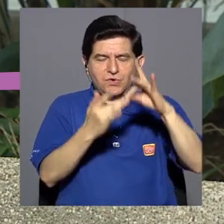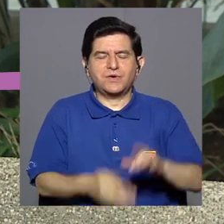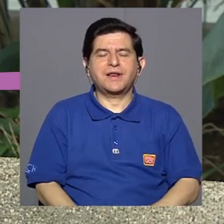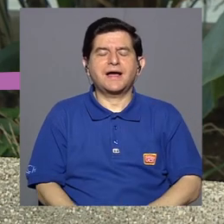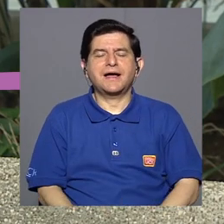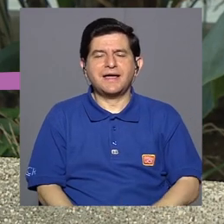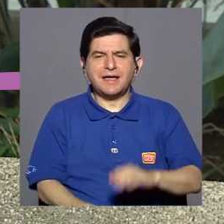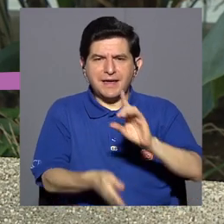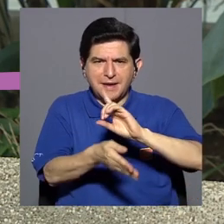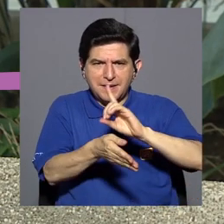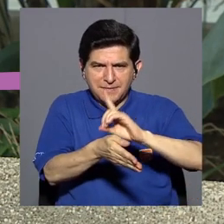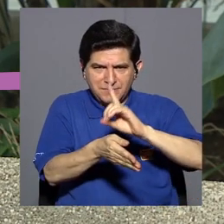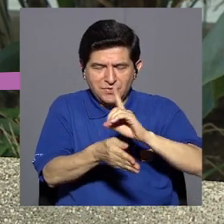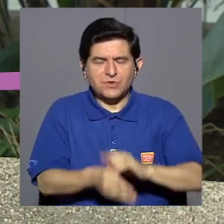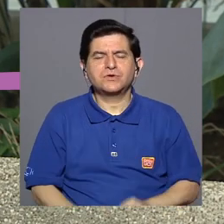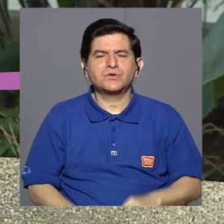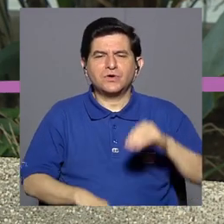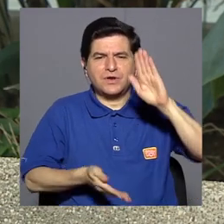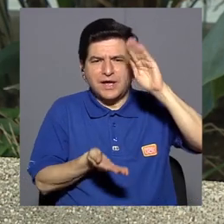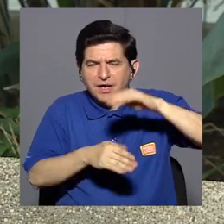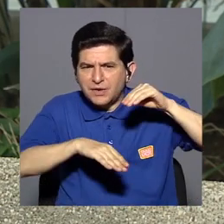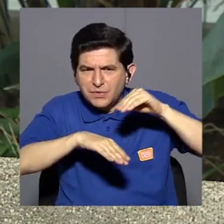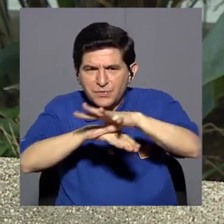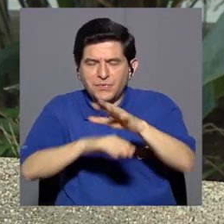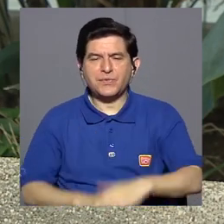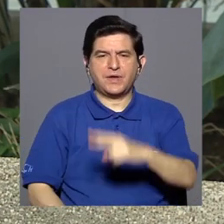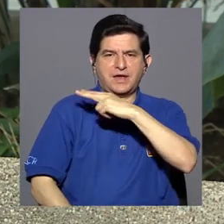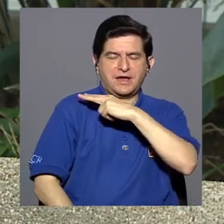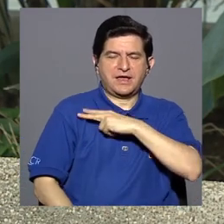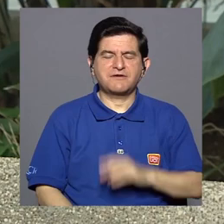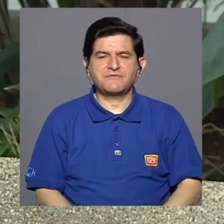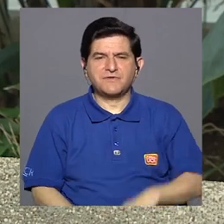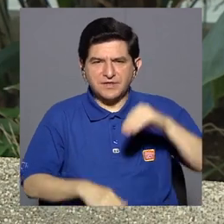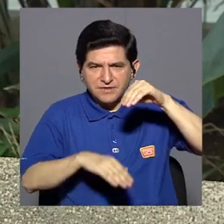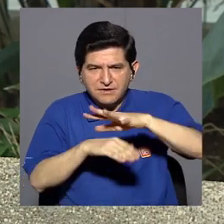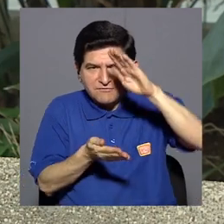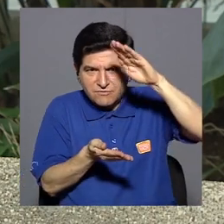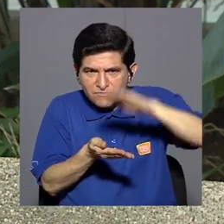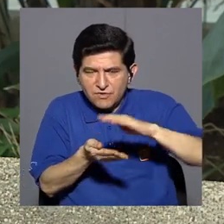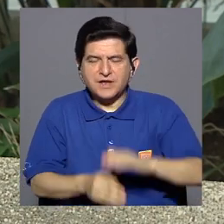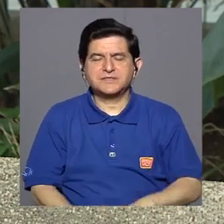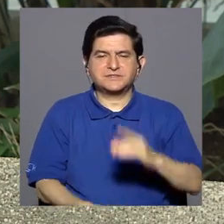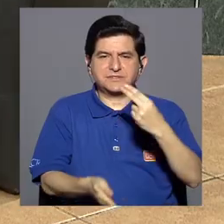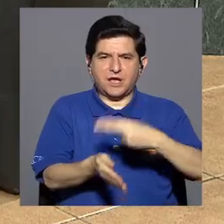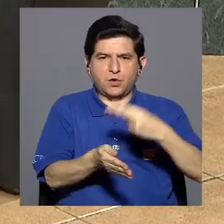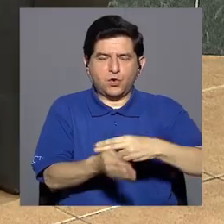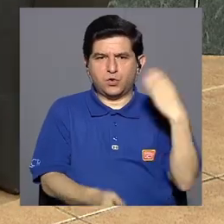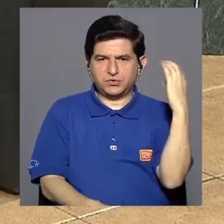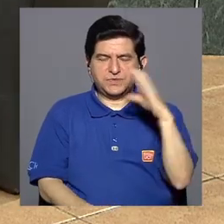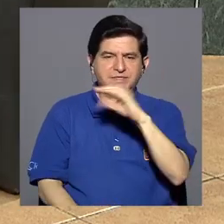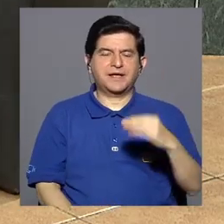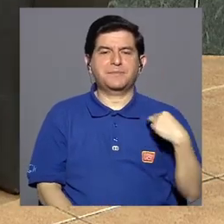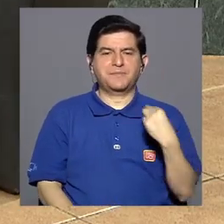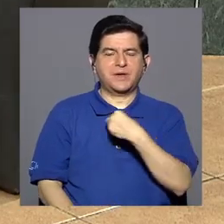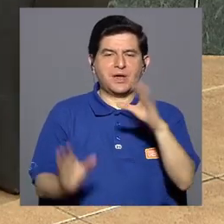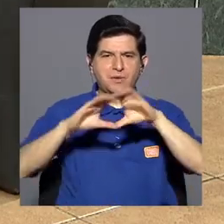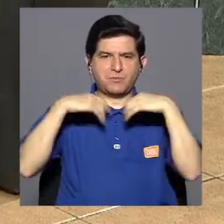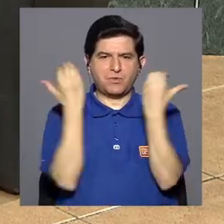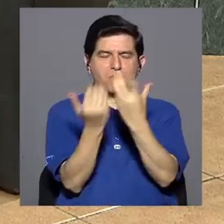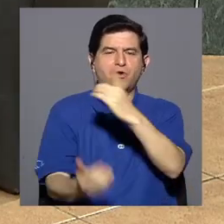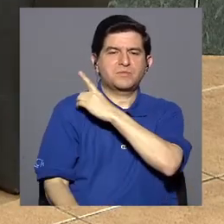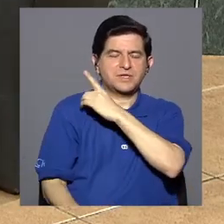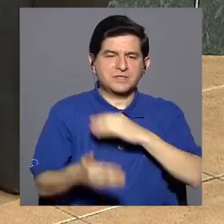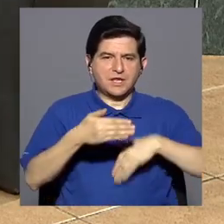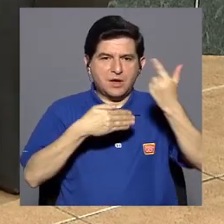en medicina paliativa, jefe del Departamento de Medicina Paliativa del Hospital Max Peralta y miembro del Comité